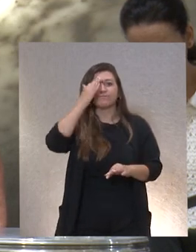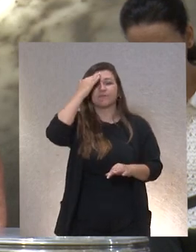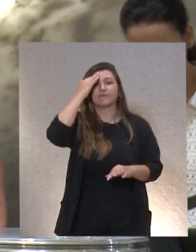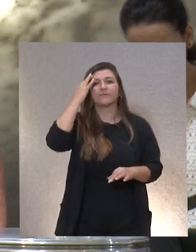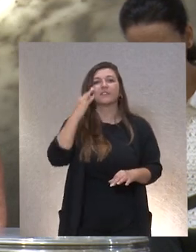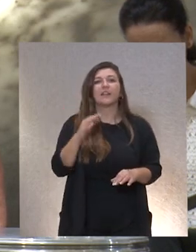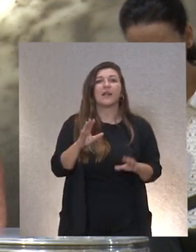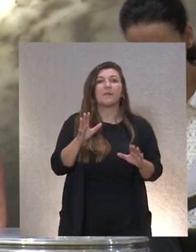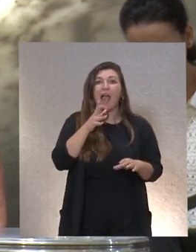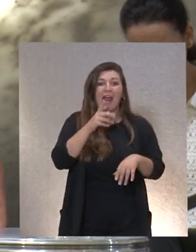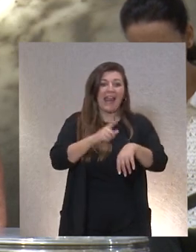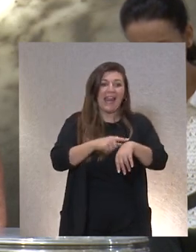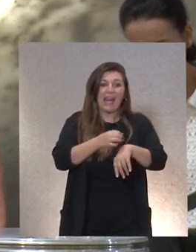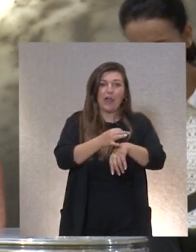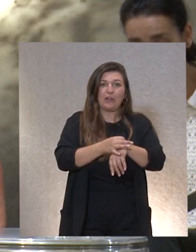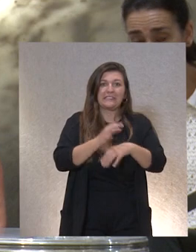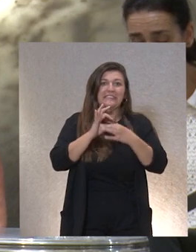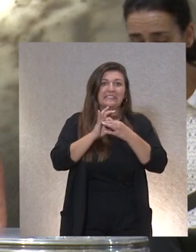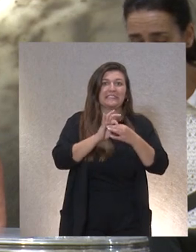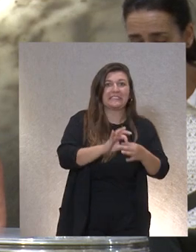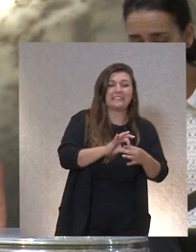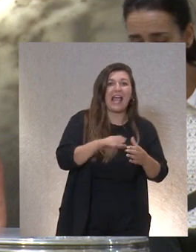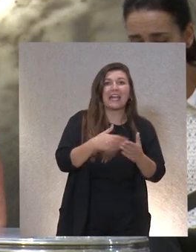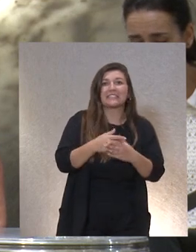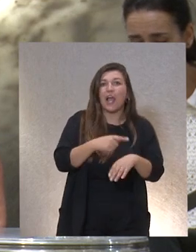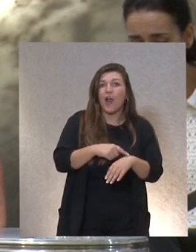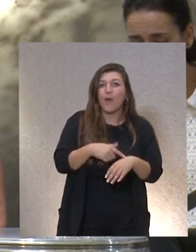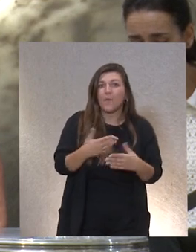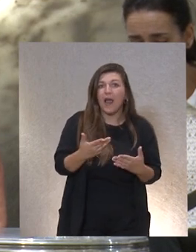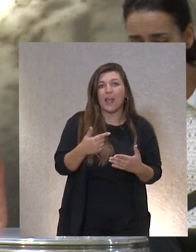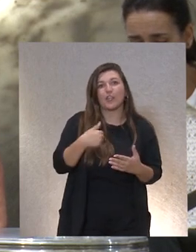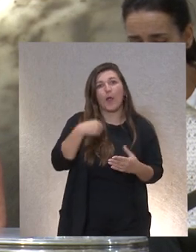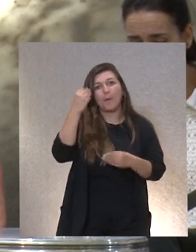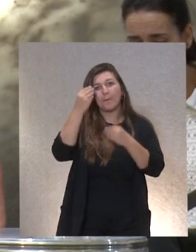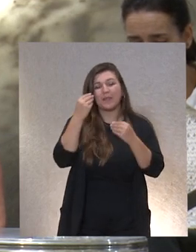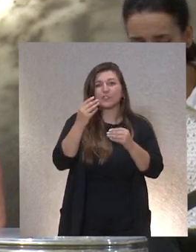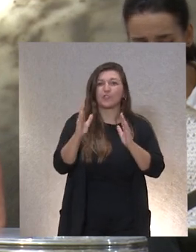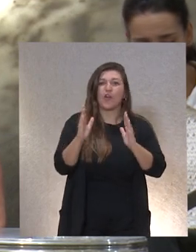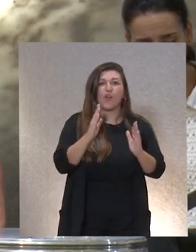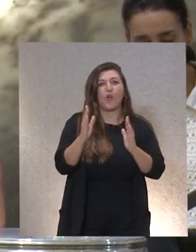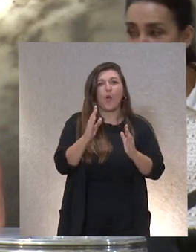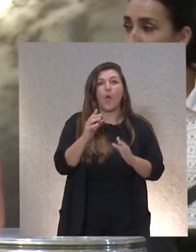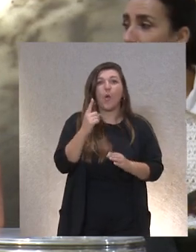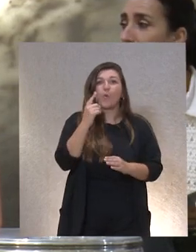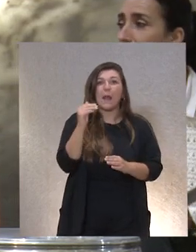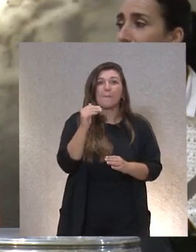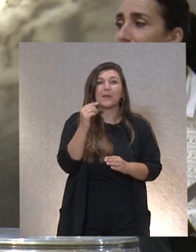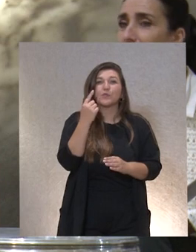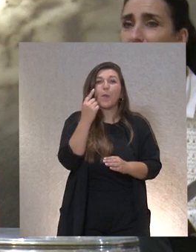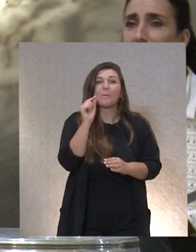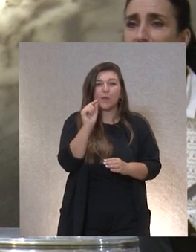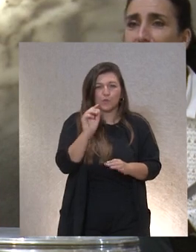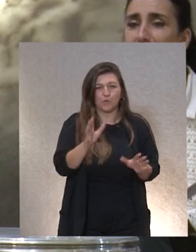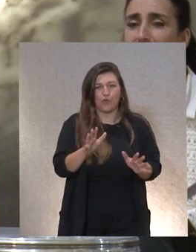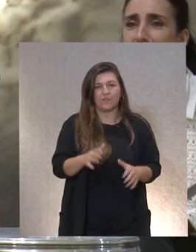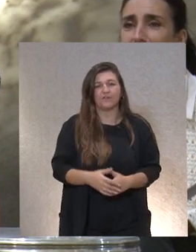reloj y espero. ¿Cuánto tiempo tengo? ¿Hasta qué hora? Bueno, yo creo que te vamos a dar un margen como a la una menos un minuto. Una menos